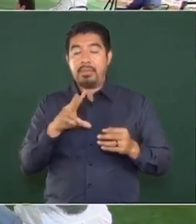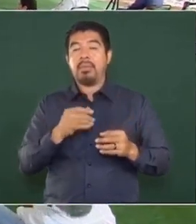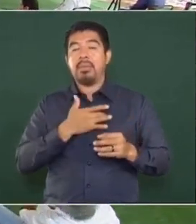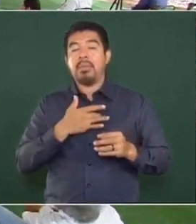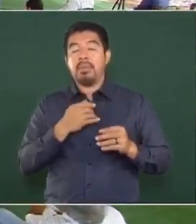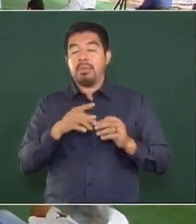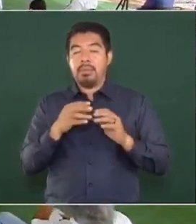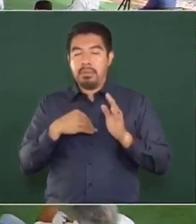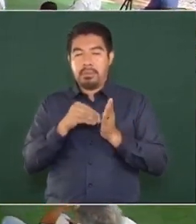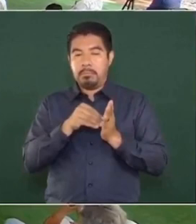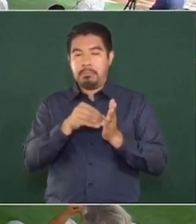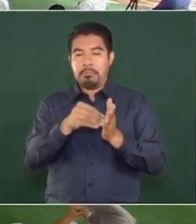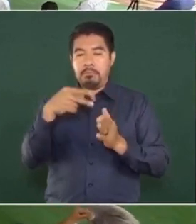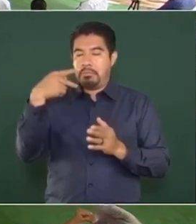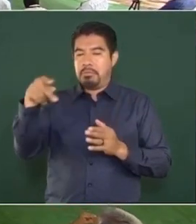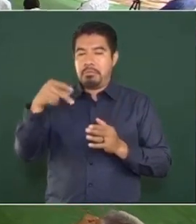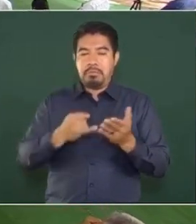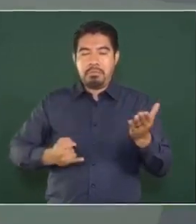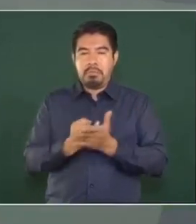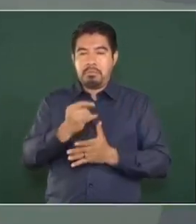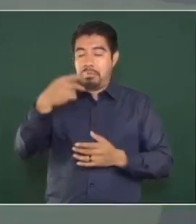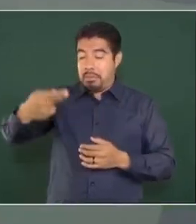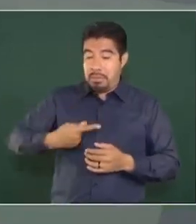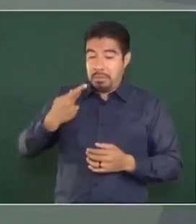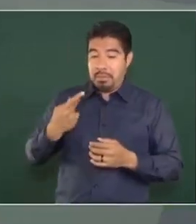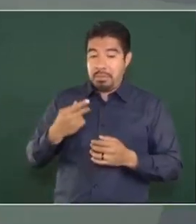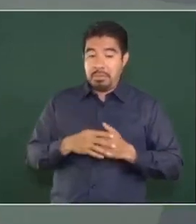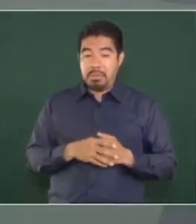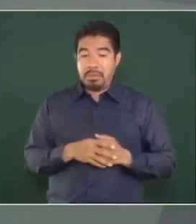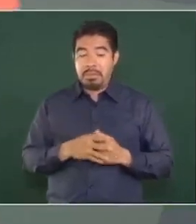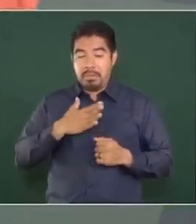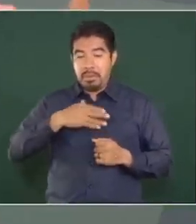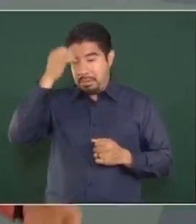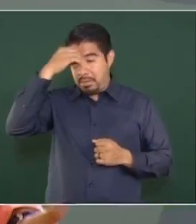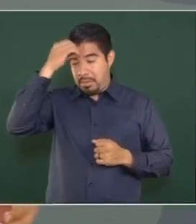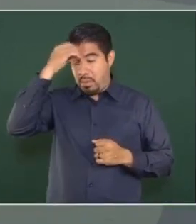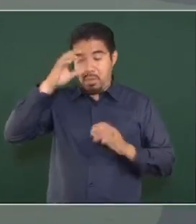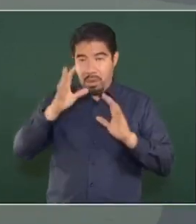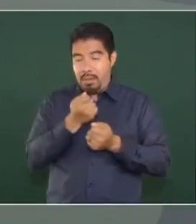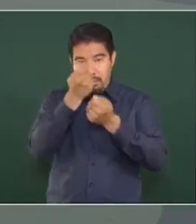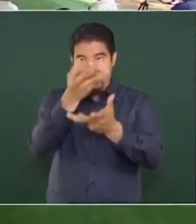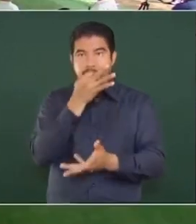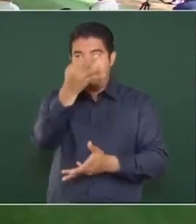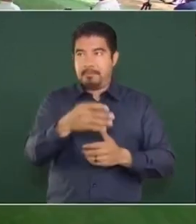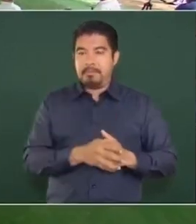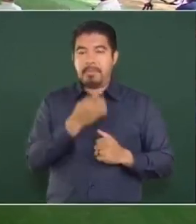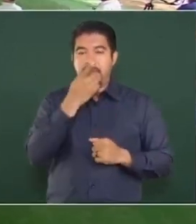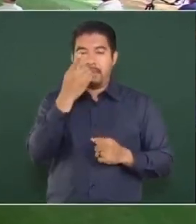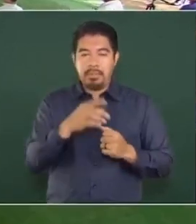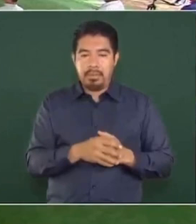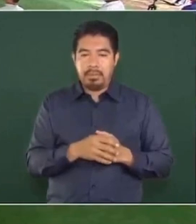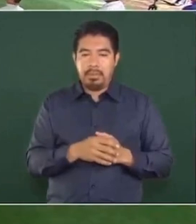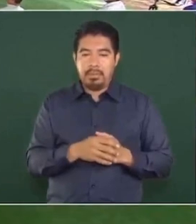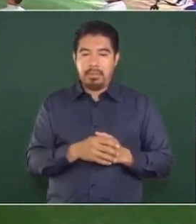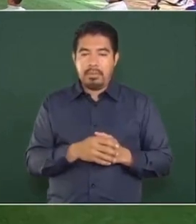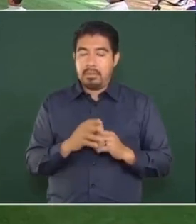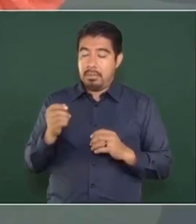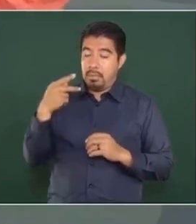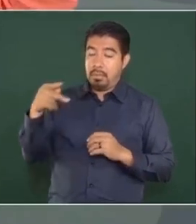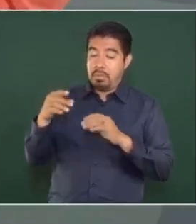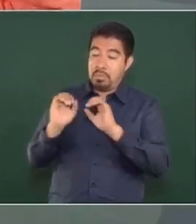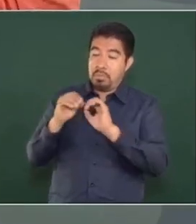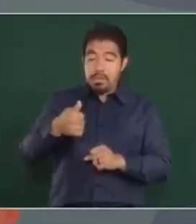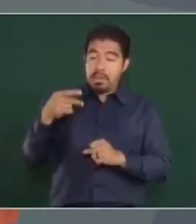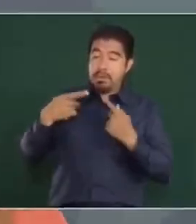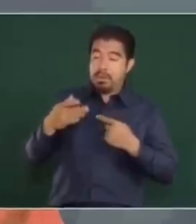permanece. Sí, pero ella tiene que resolverlo. Pero tú me preguntas a mí. Entonces, mi opinión es la que ya expresé. Ella tiene que aclararlo.